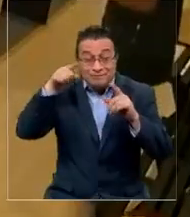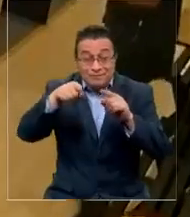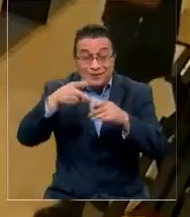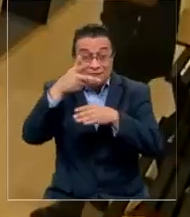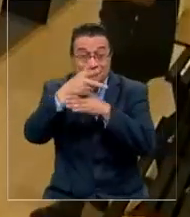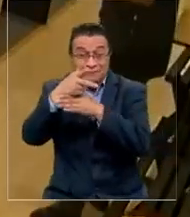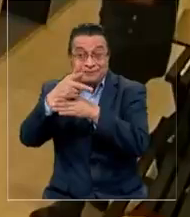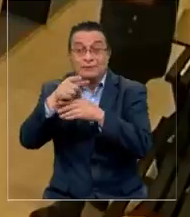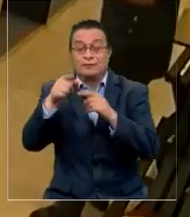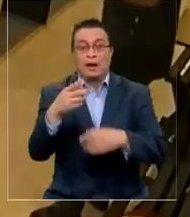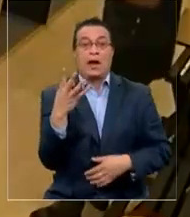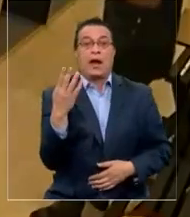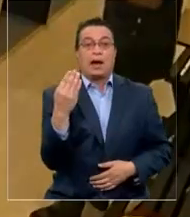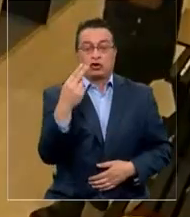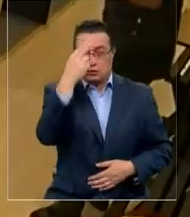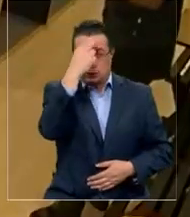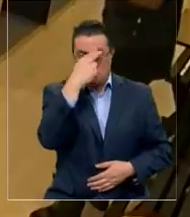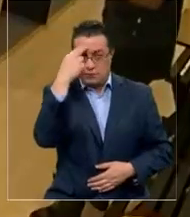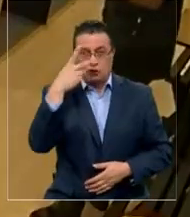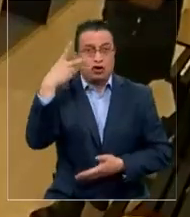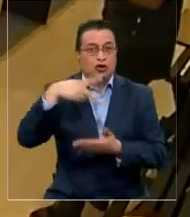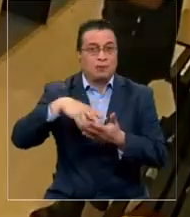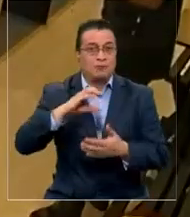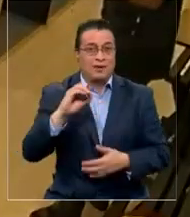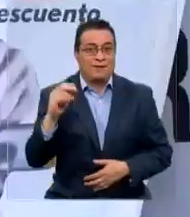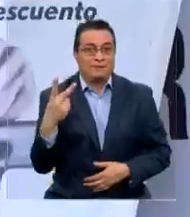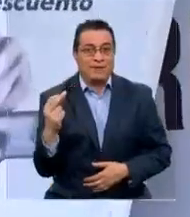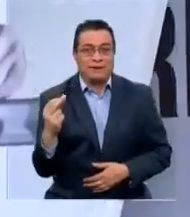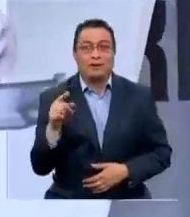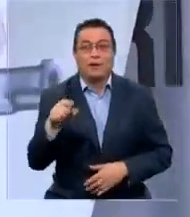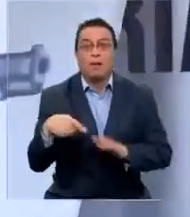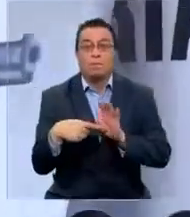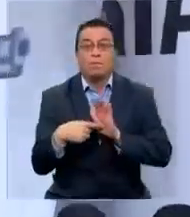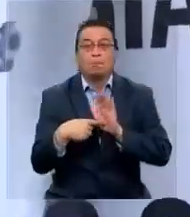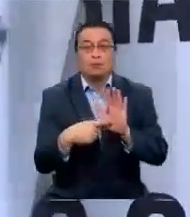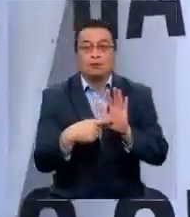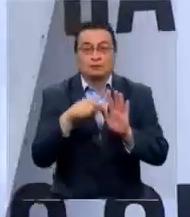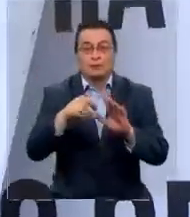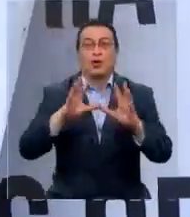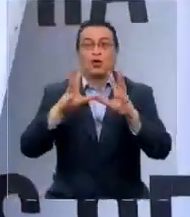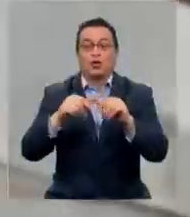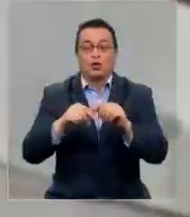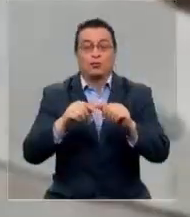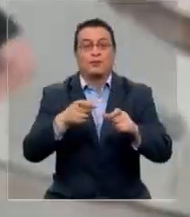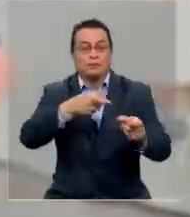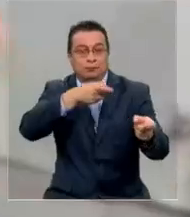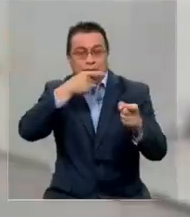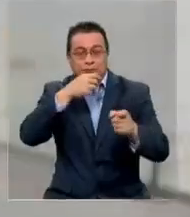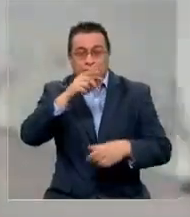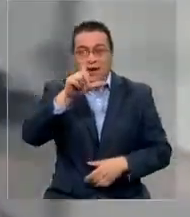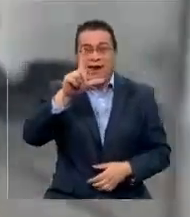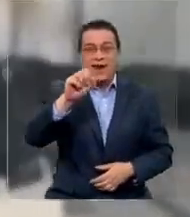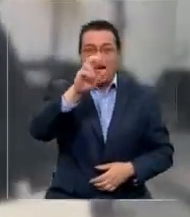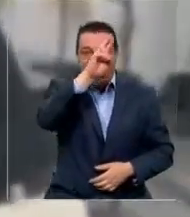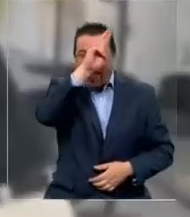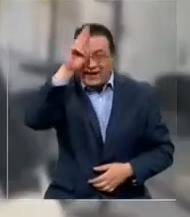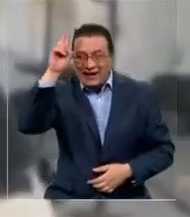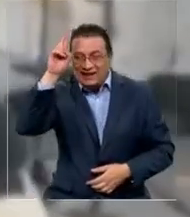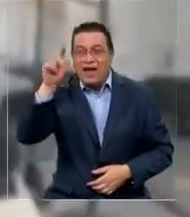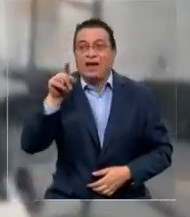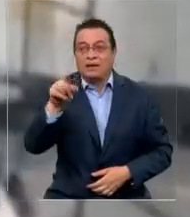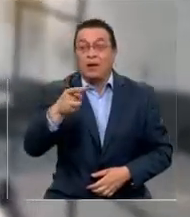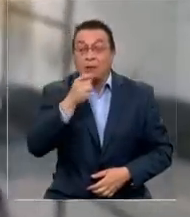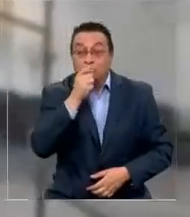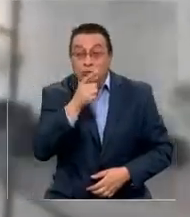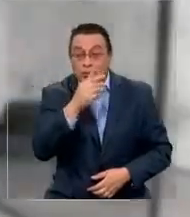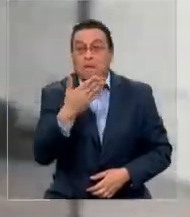seguridad corresponde al 14 de marzo del año 2020 y muestra las instalaciones del club de tiro La Reina, en donde el acusado habría sido